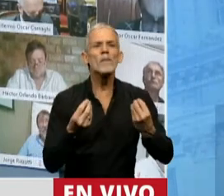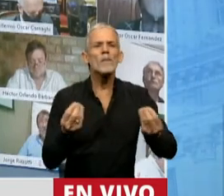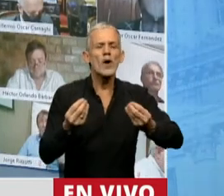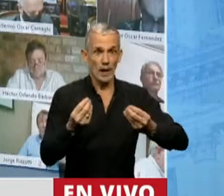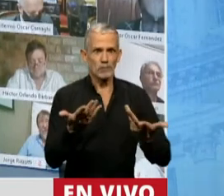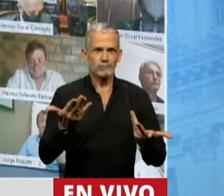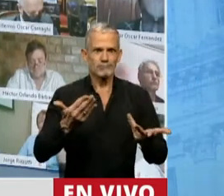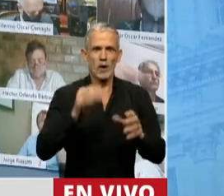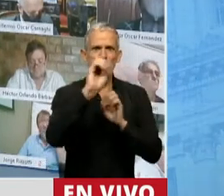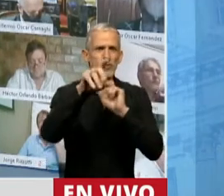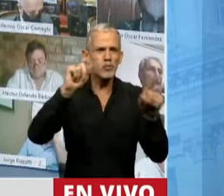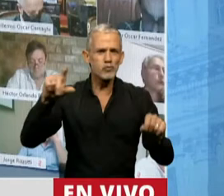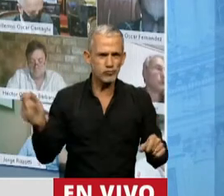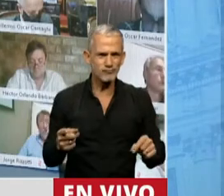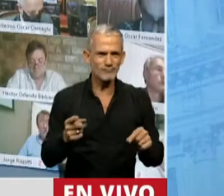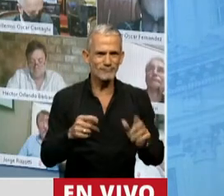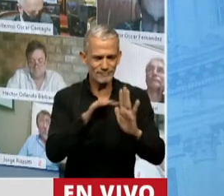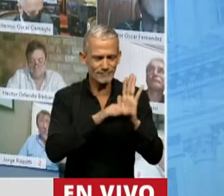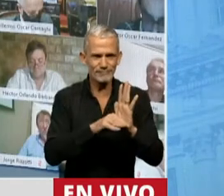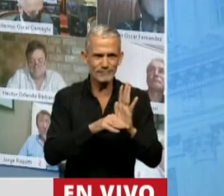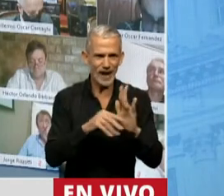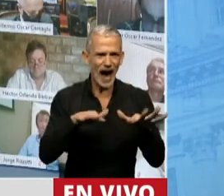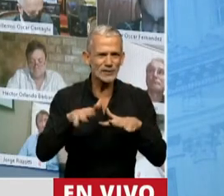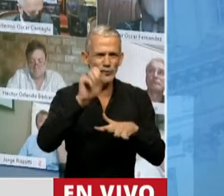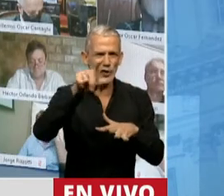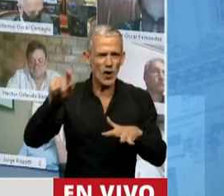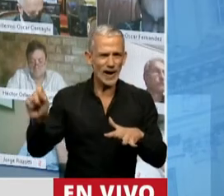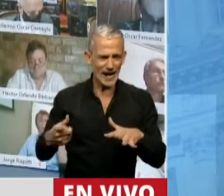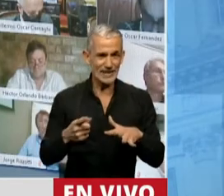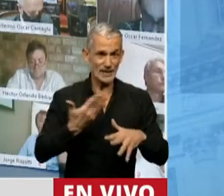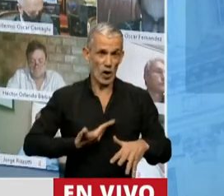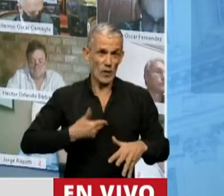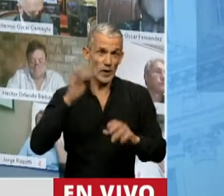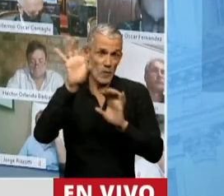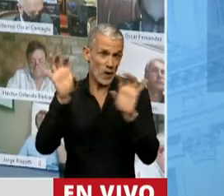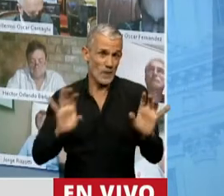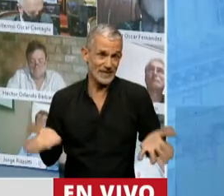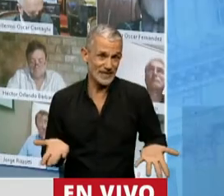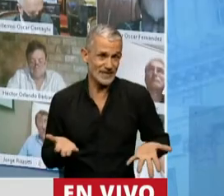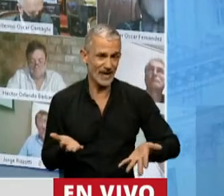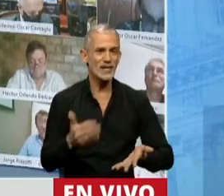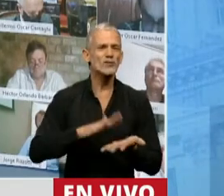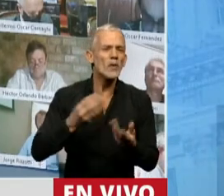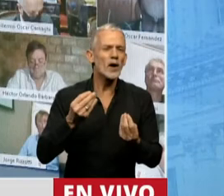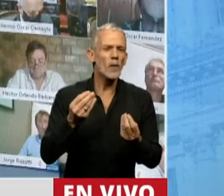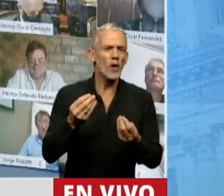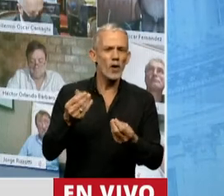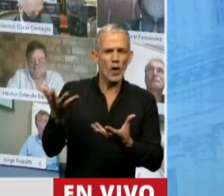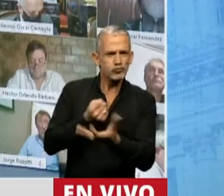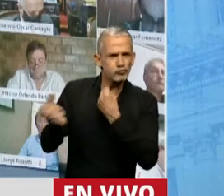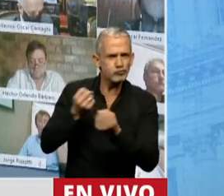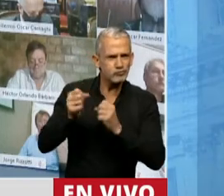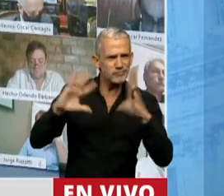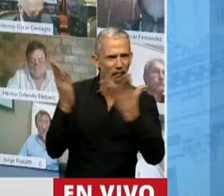el carácter jurisdiccional que tienen muchas acciones que llevan adelante los gobiernos provinciales en materia de explotación